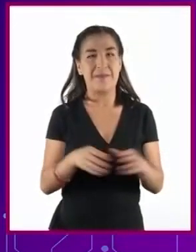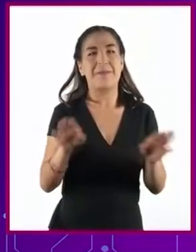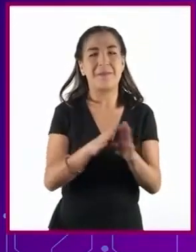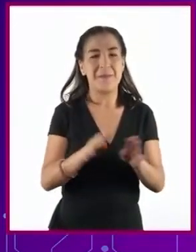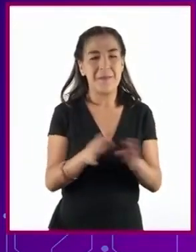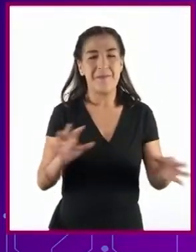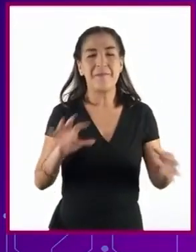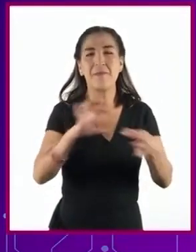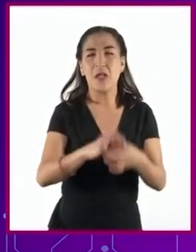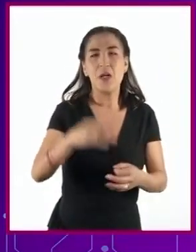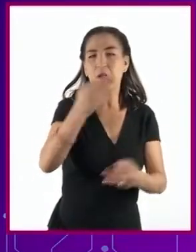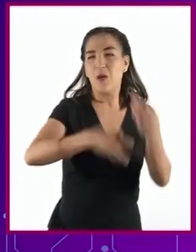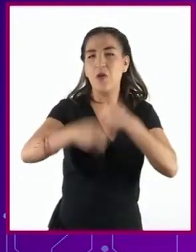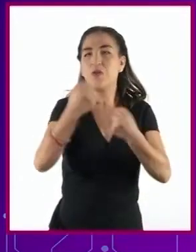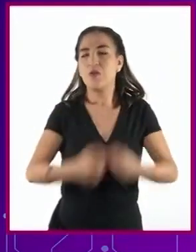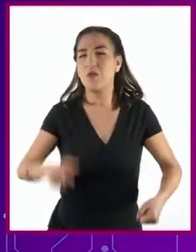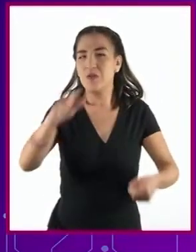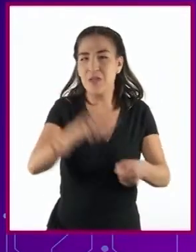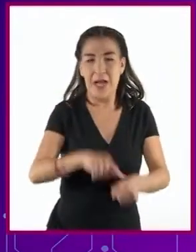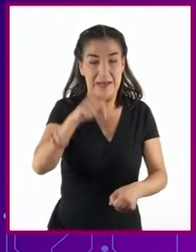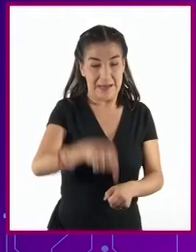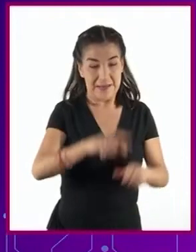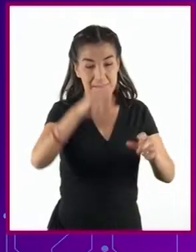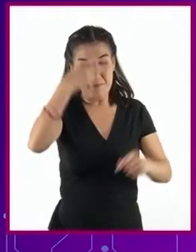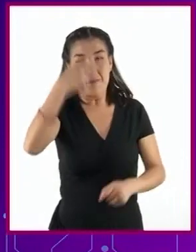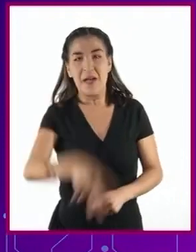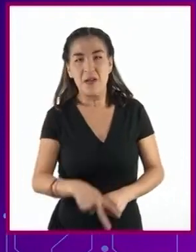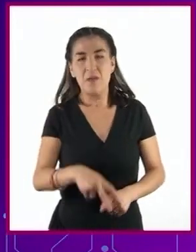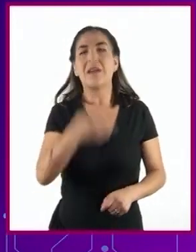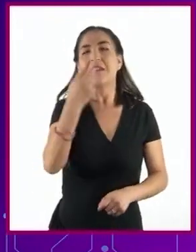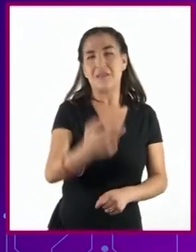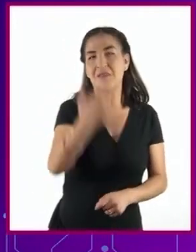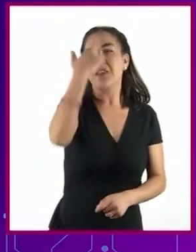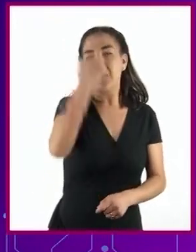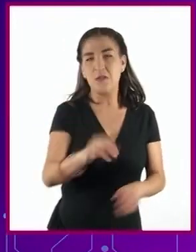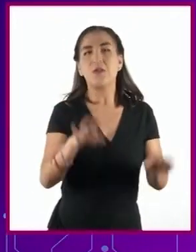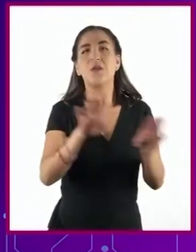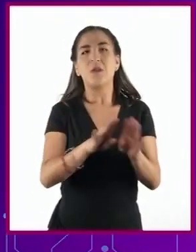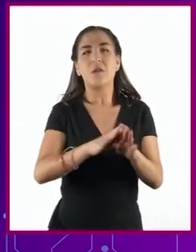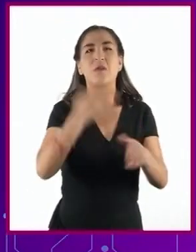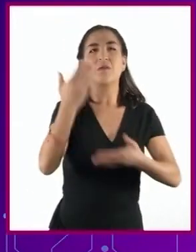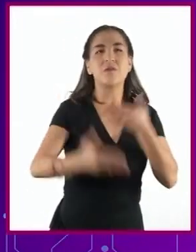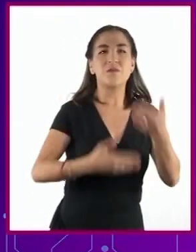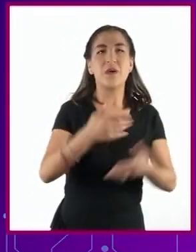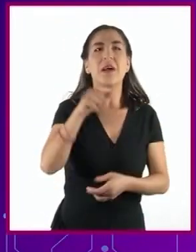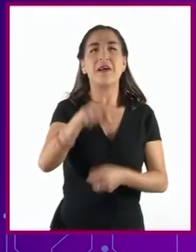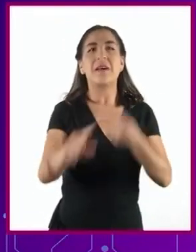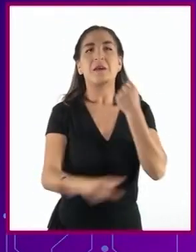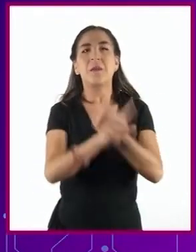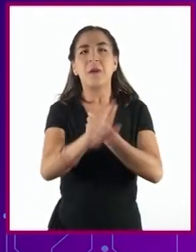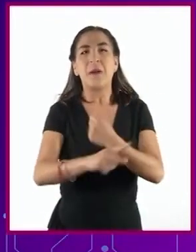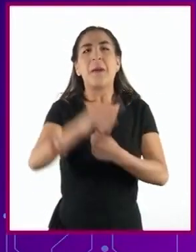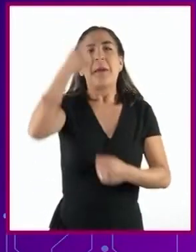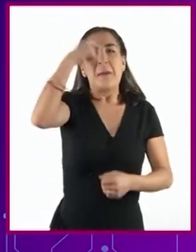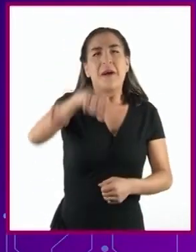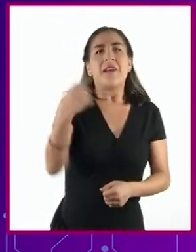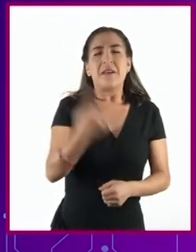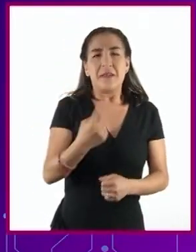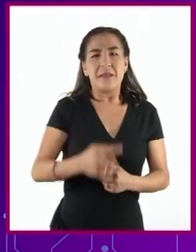del país entonces surgen las condiciones o se presentan las condiciones para que